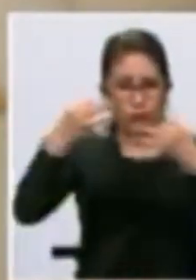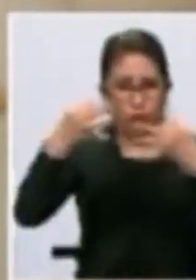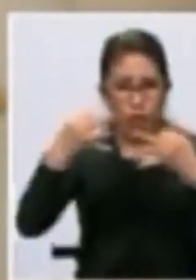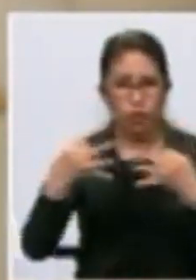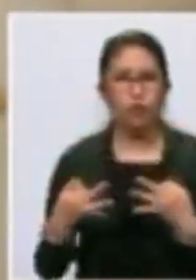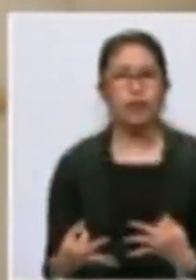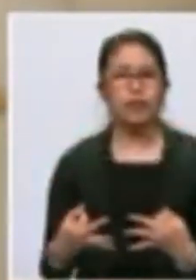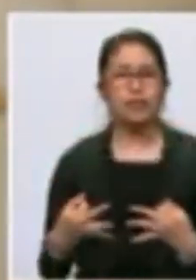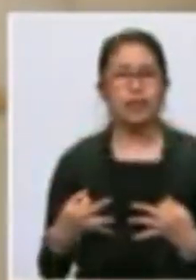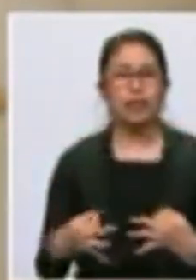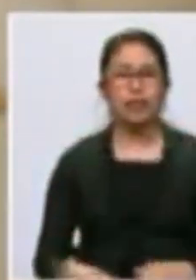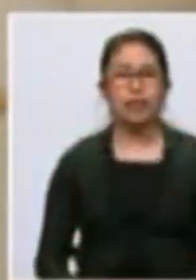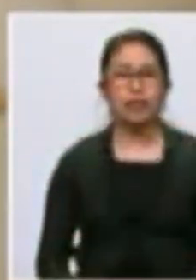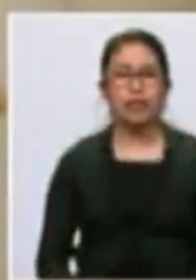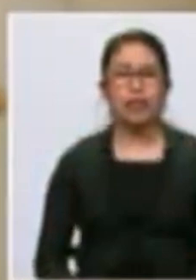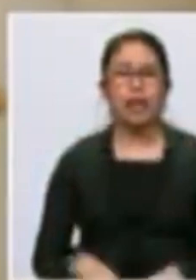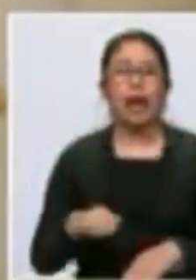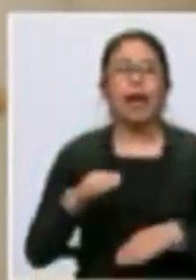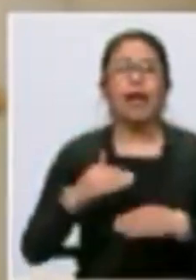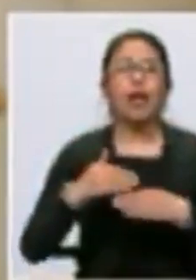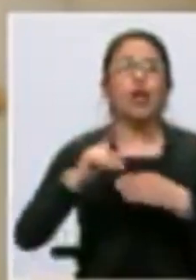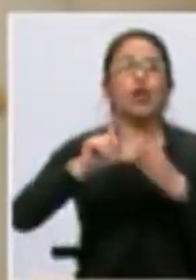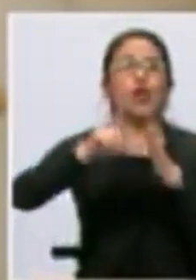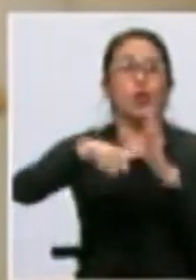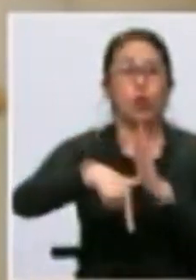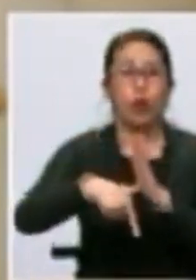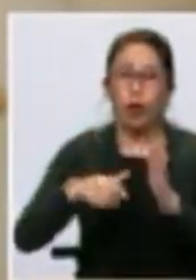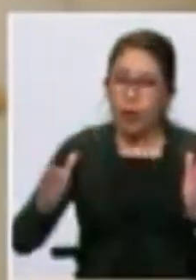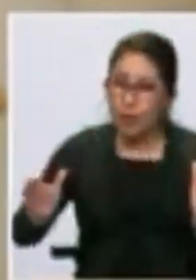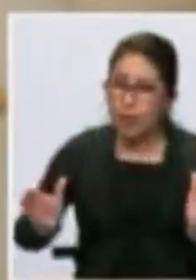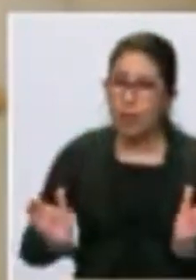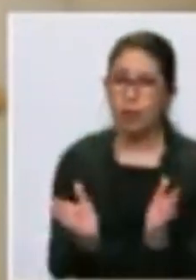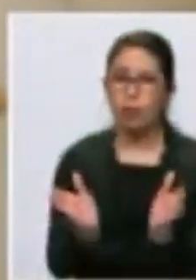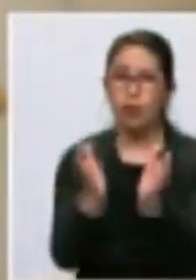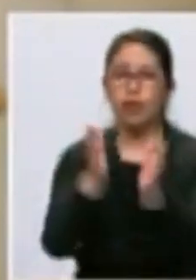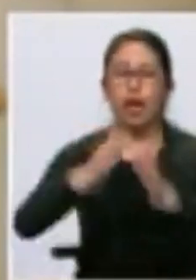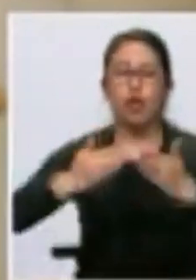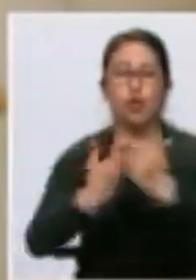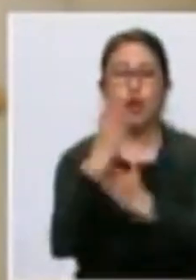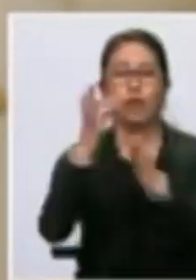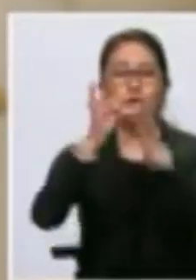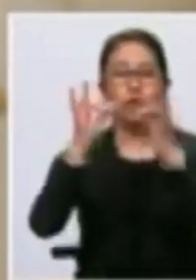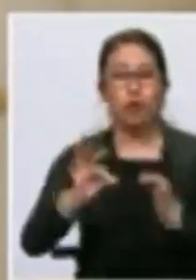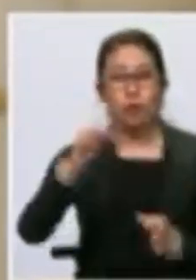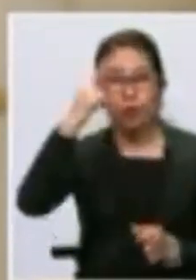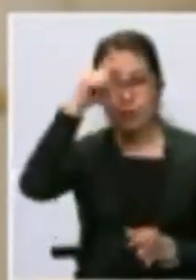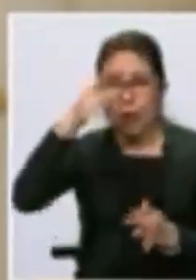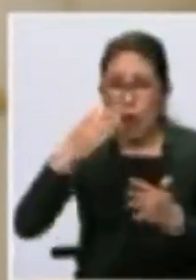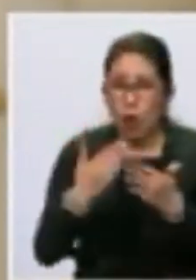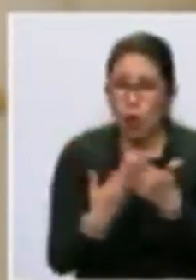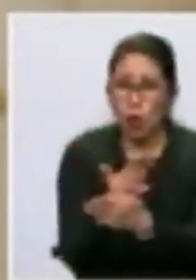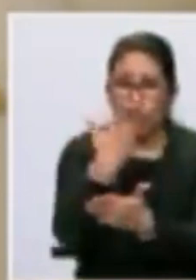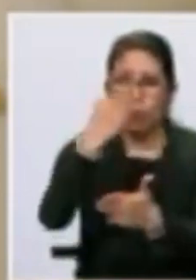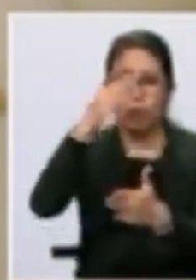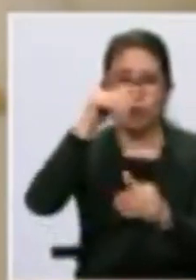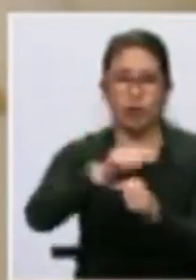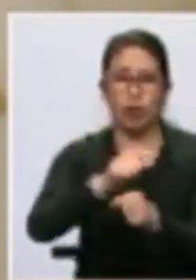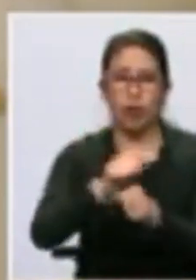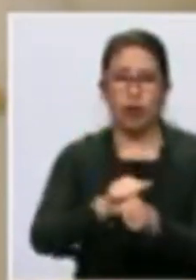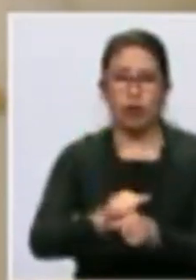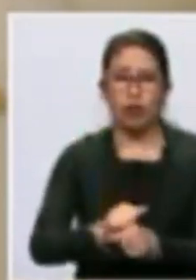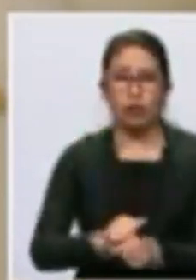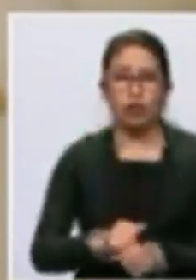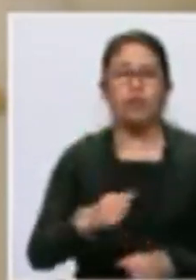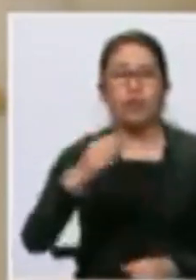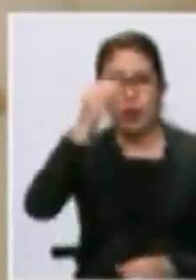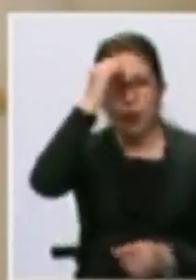trabajadores y paso seguido impulsar las condiciones para crear más empleo. Con esos principios en